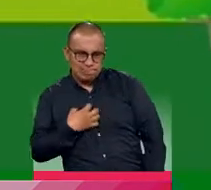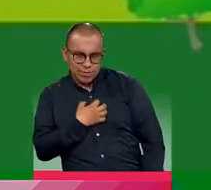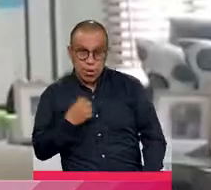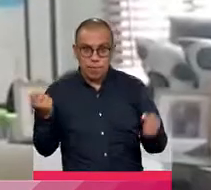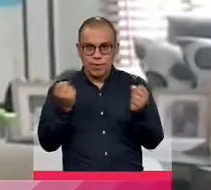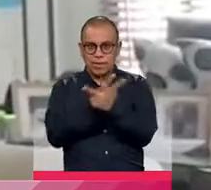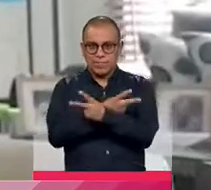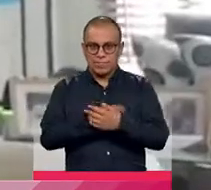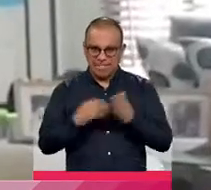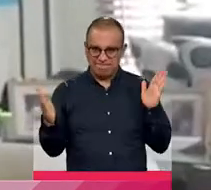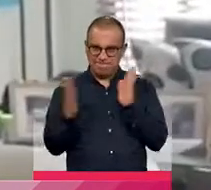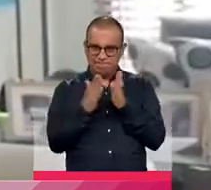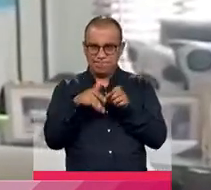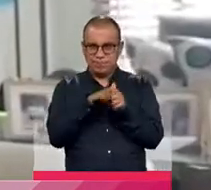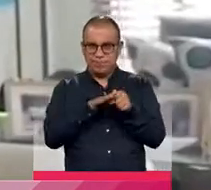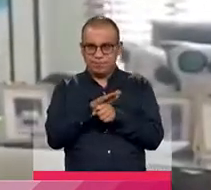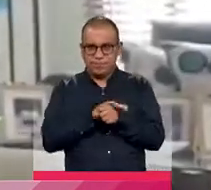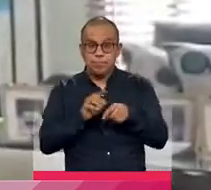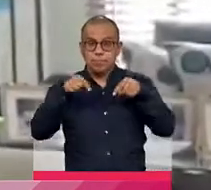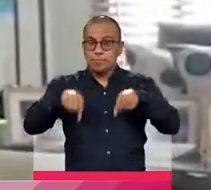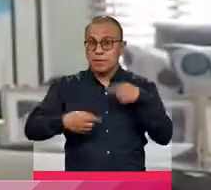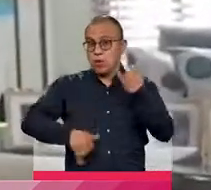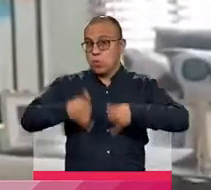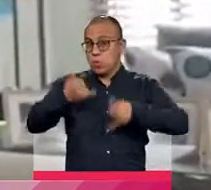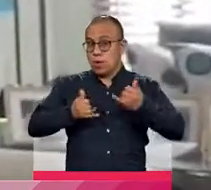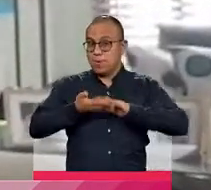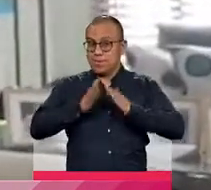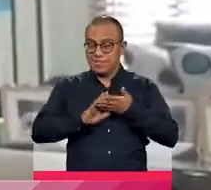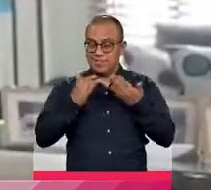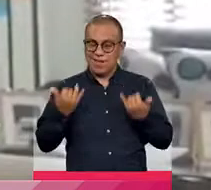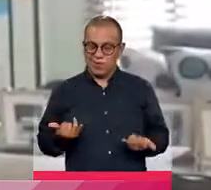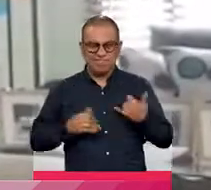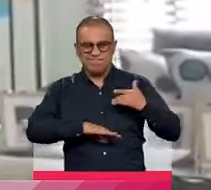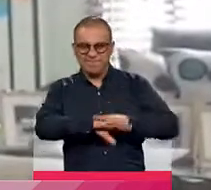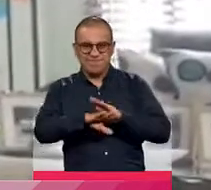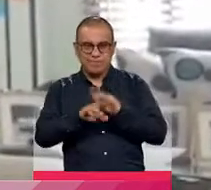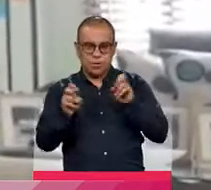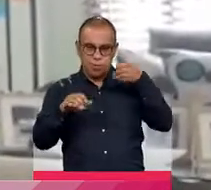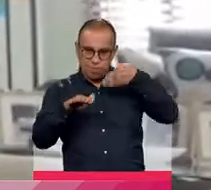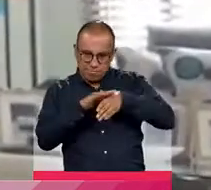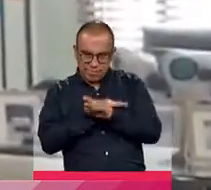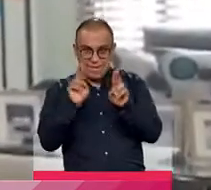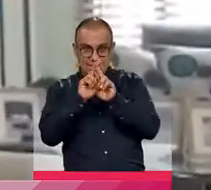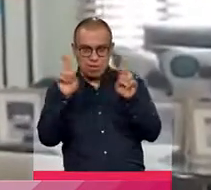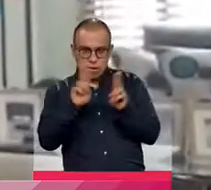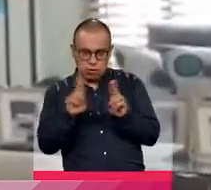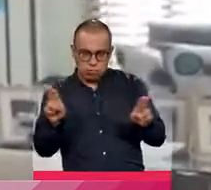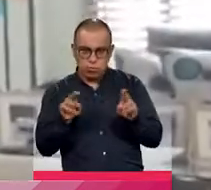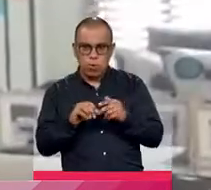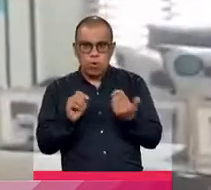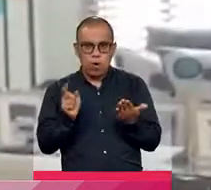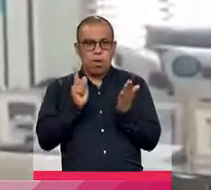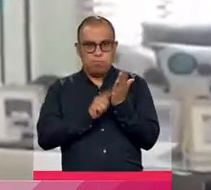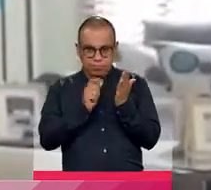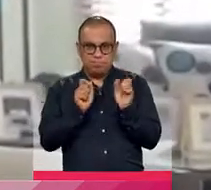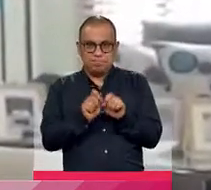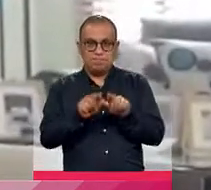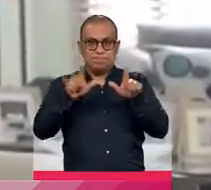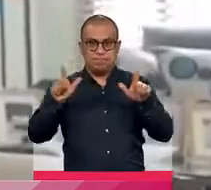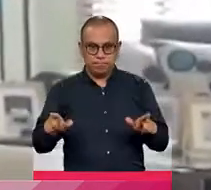violencia. Este es el juego de la paz. Lo primero que debemos hacer es entrar al link. Después le debemos dar